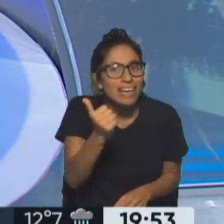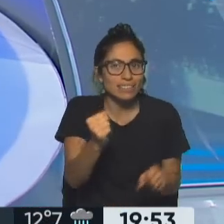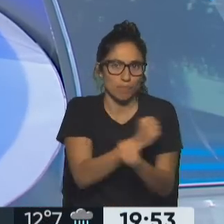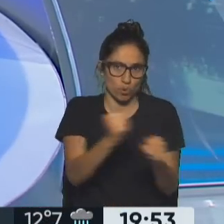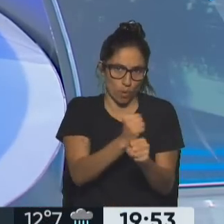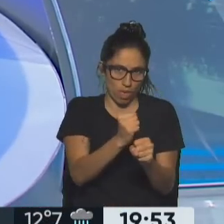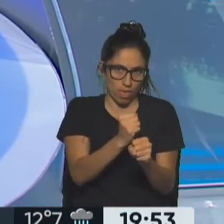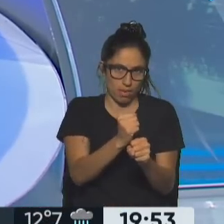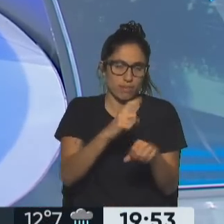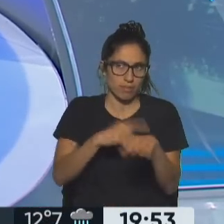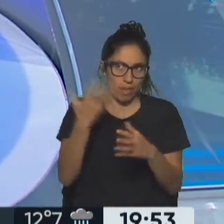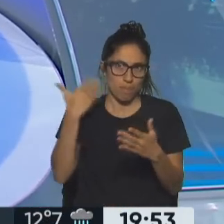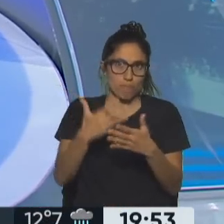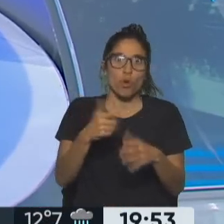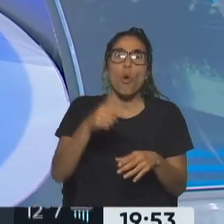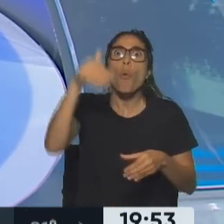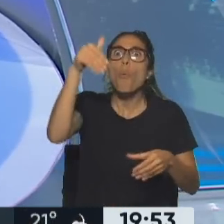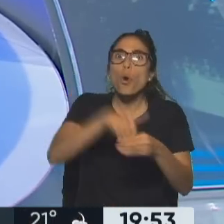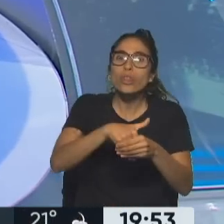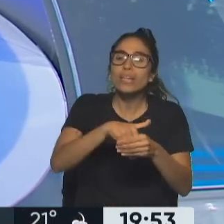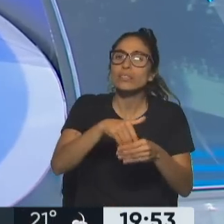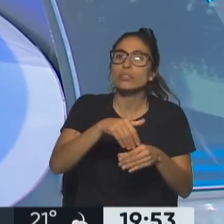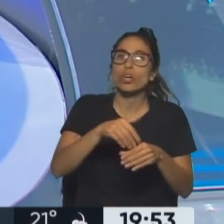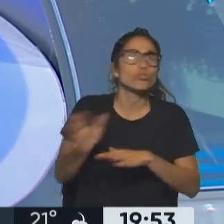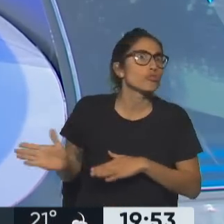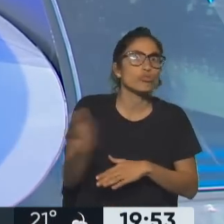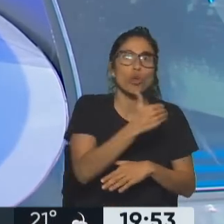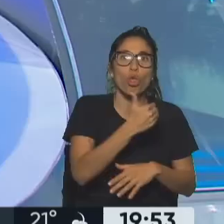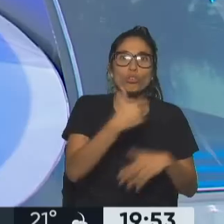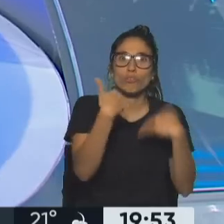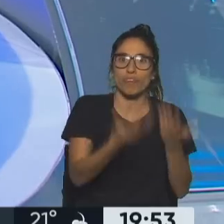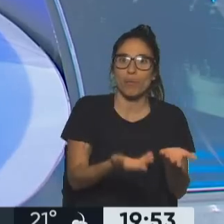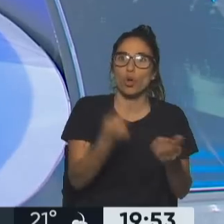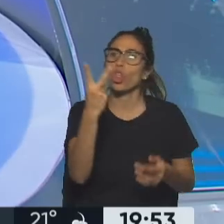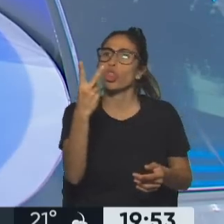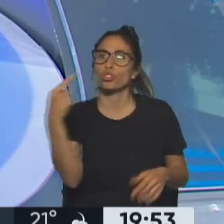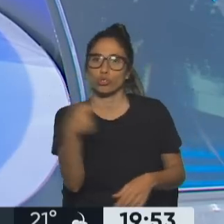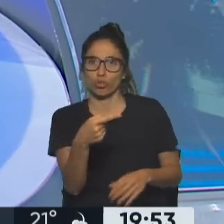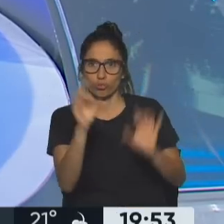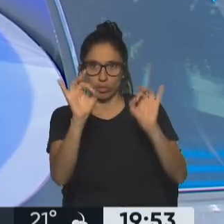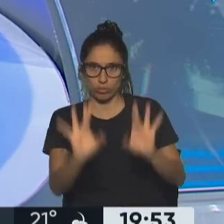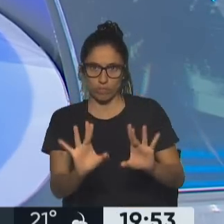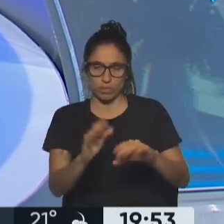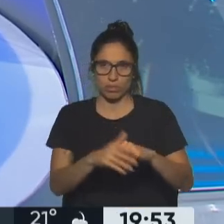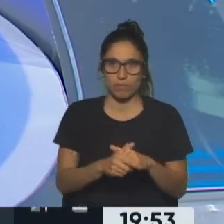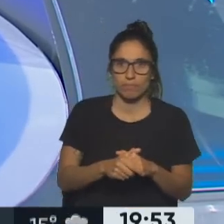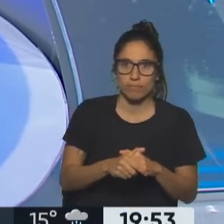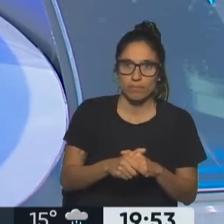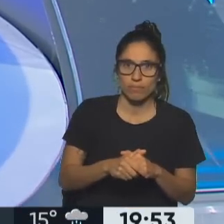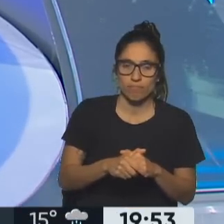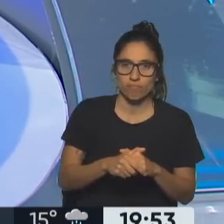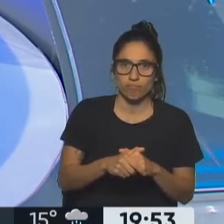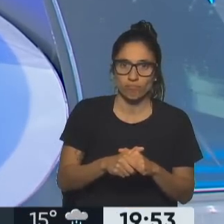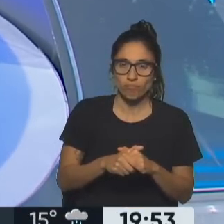pero fue votada por unanimidad. En el Senado hubo dos votos en contra solamente. decir, todas las miradas